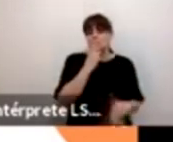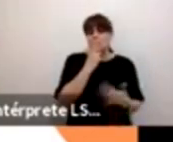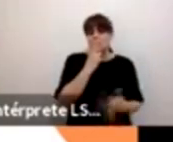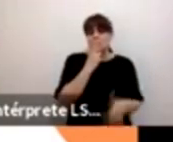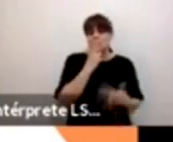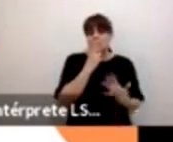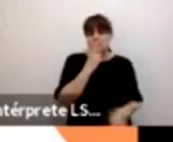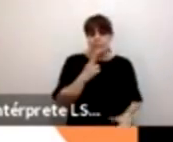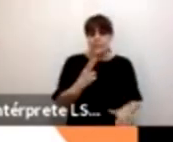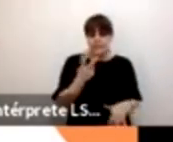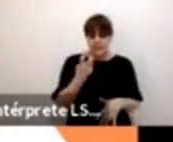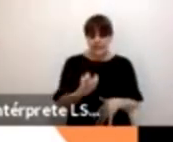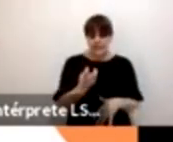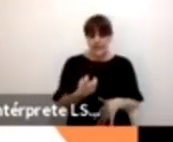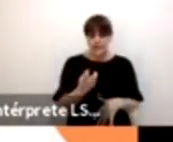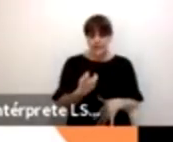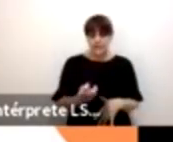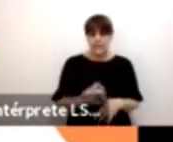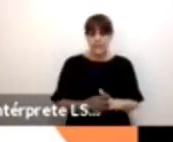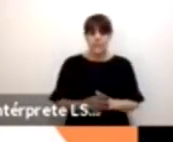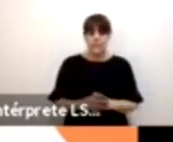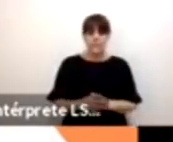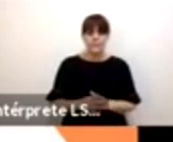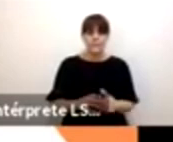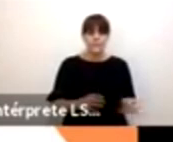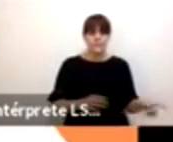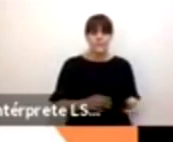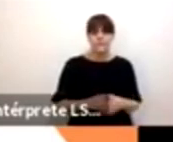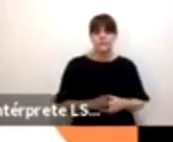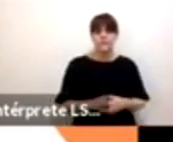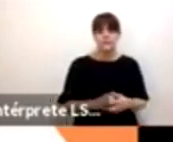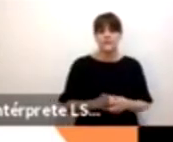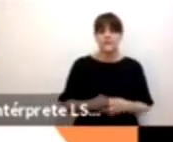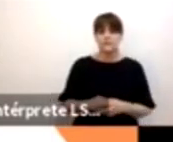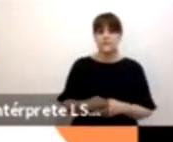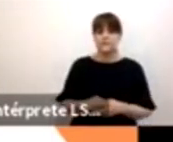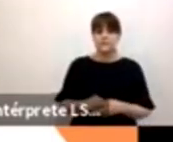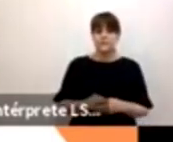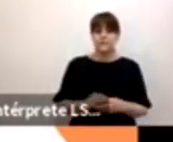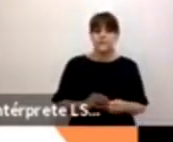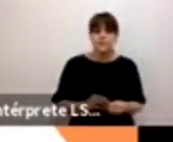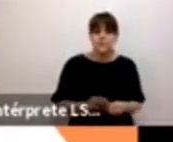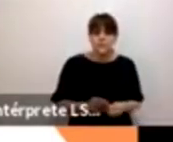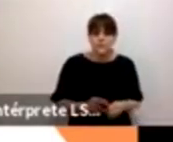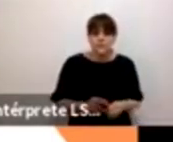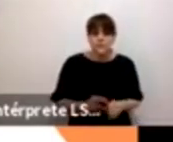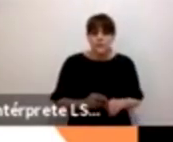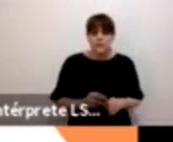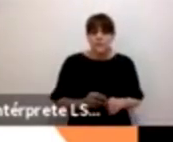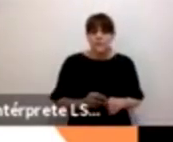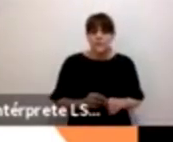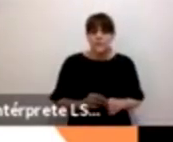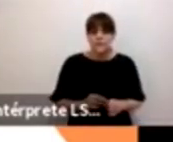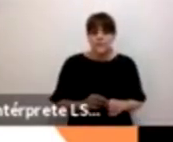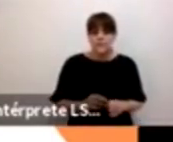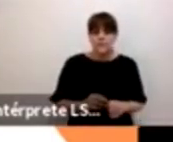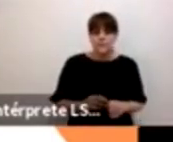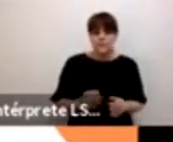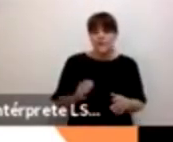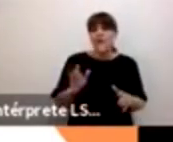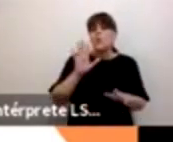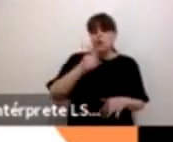desmantelar todas estas construcciones socioculturales alrededor del sexo, del género, de las identidades